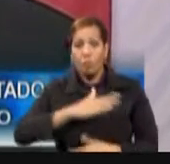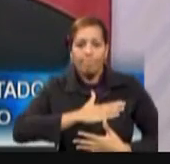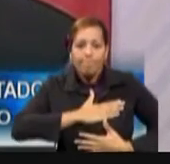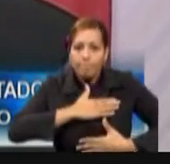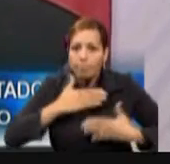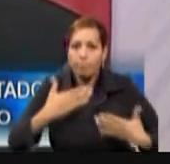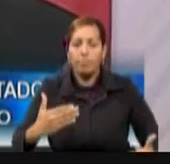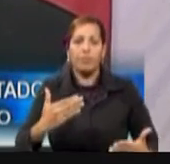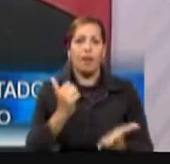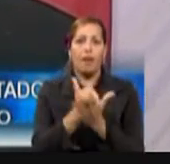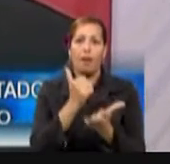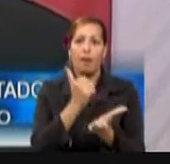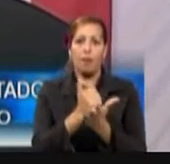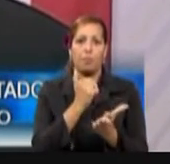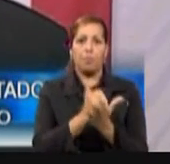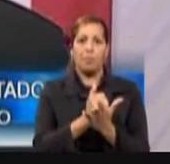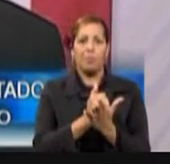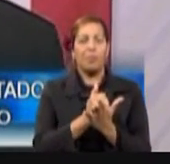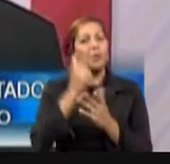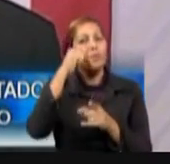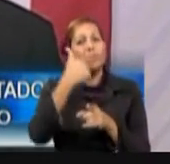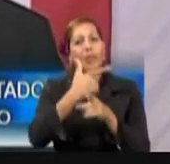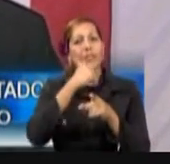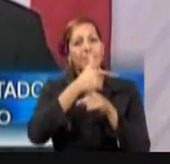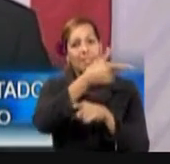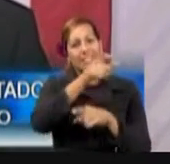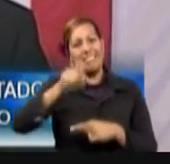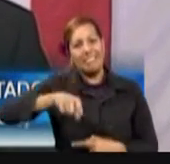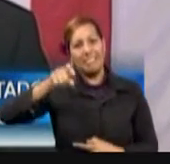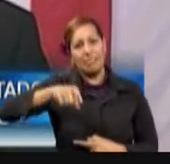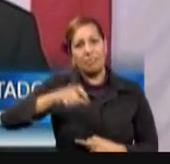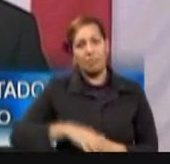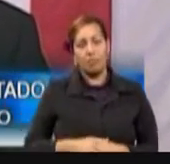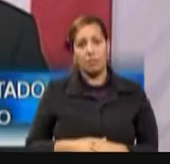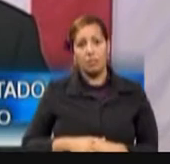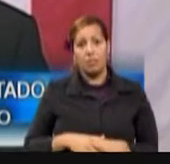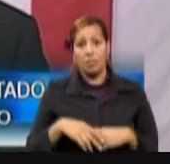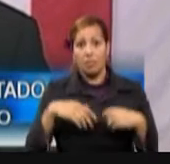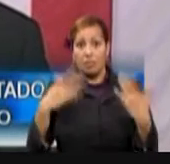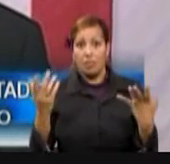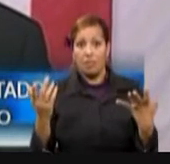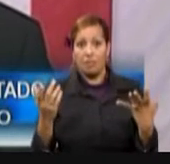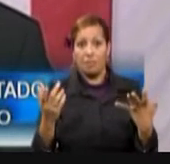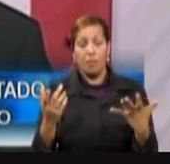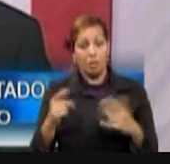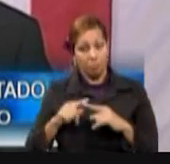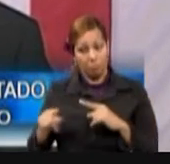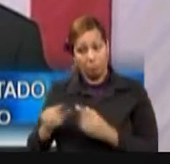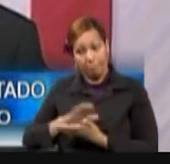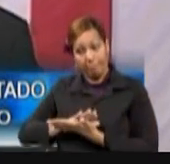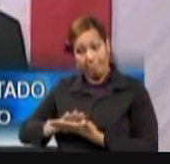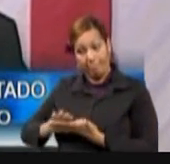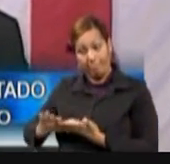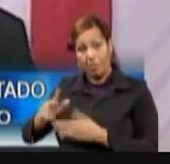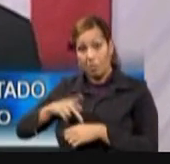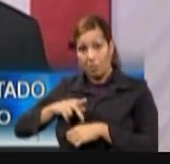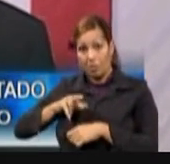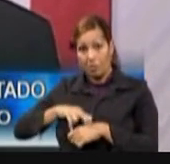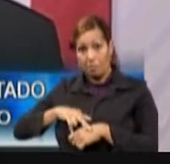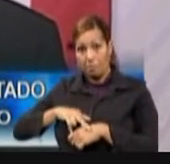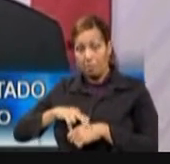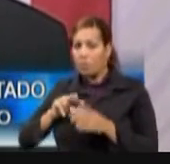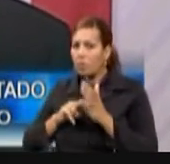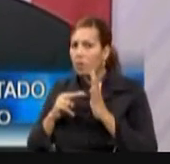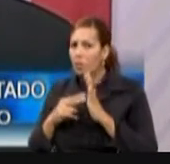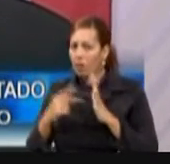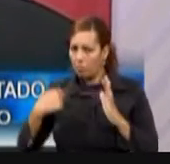nuestros hermanos en su momento de necesidad. Pero hay un refrán que dice que la calidad empieza por casa. Así que aparte de ayudar a